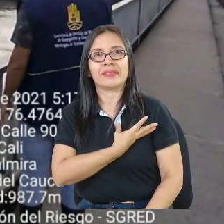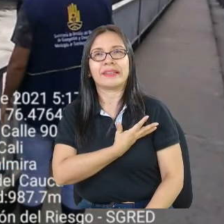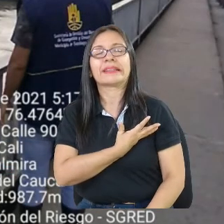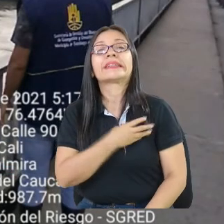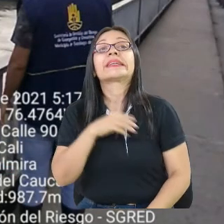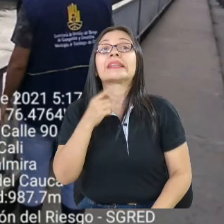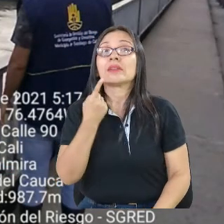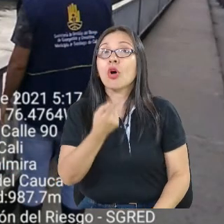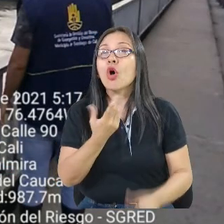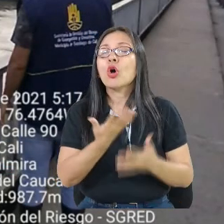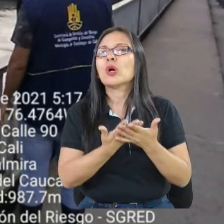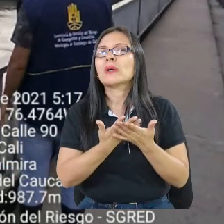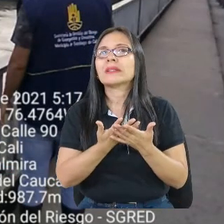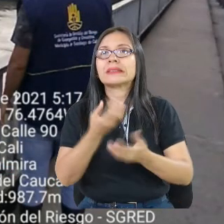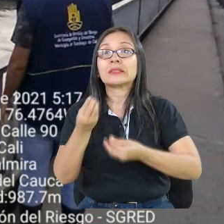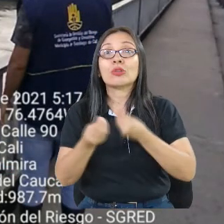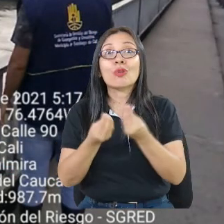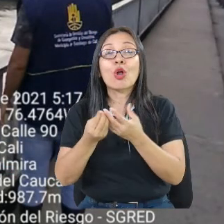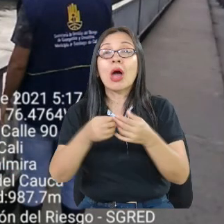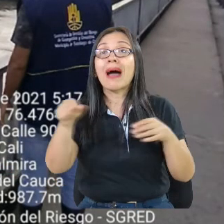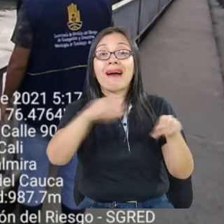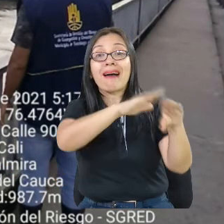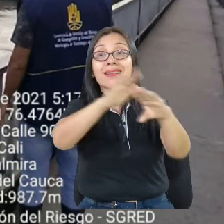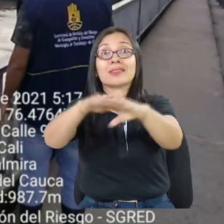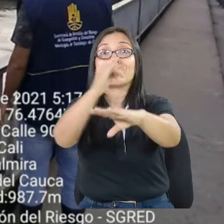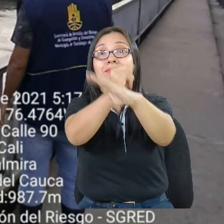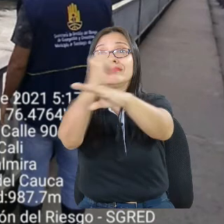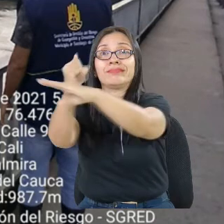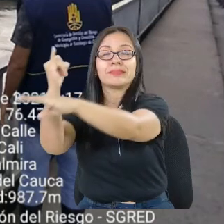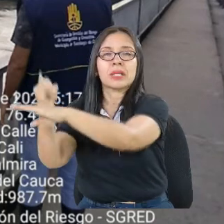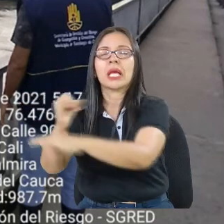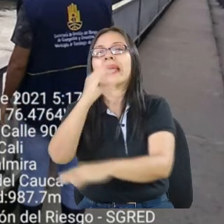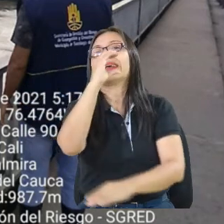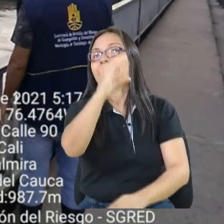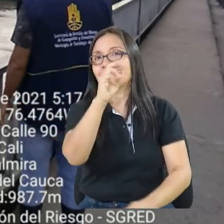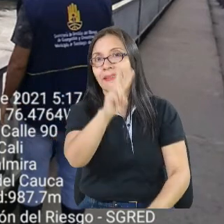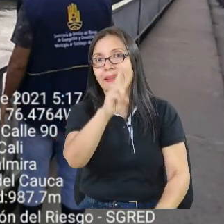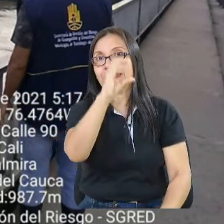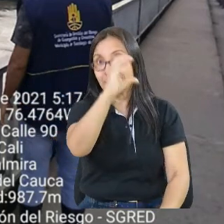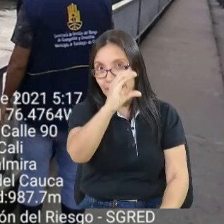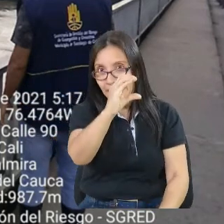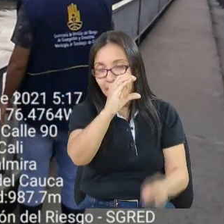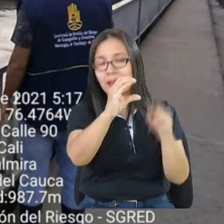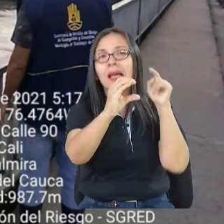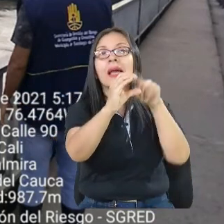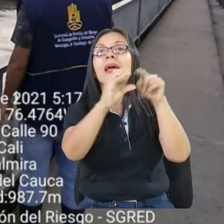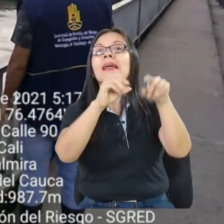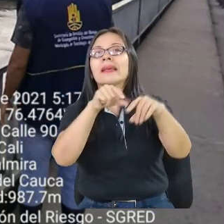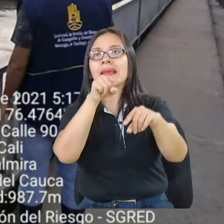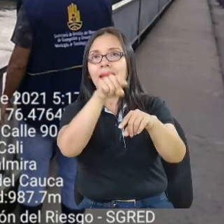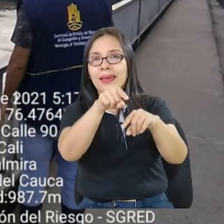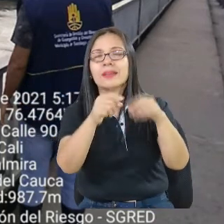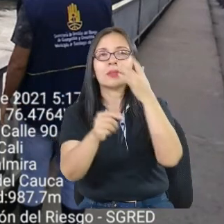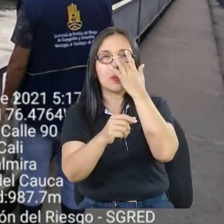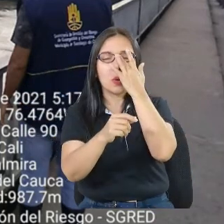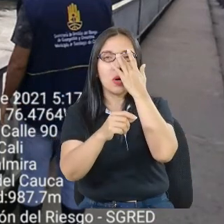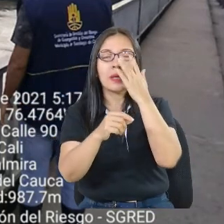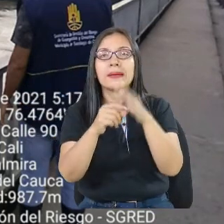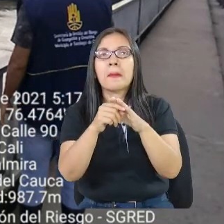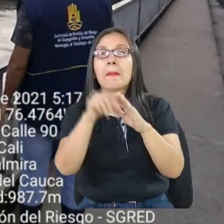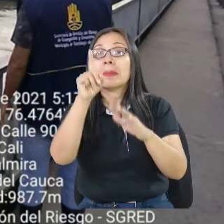Esto en comunicación con las otras entidades, por ejemplo, con CBC también que tiene todo el monitoreo, digamos, regional.